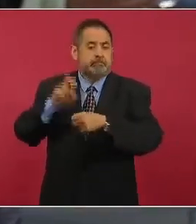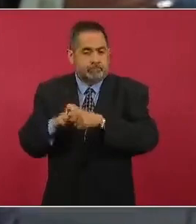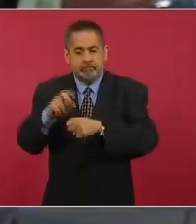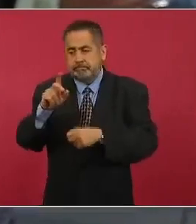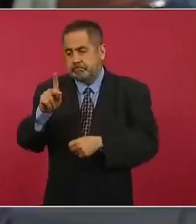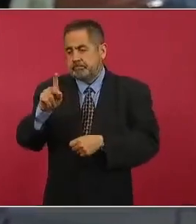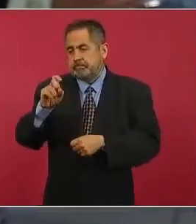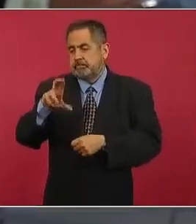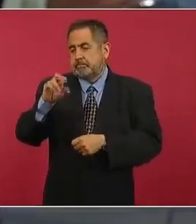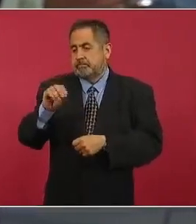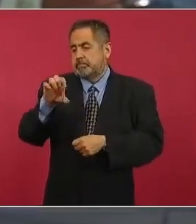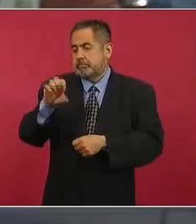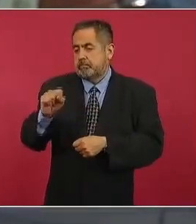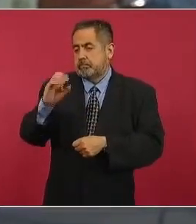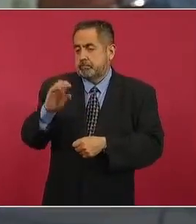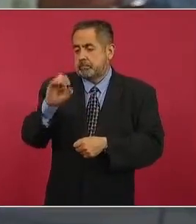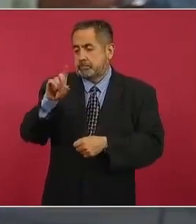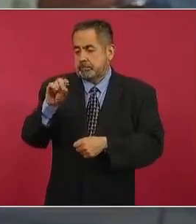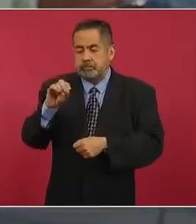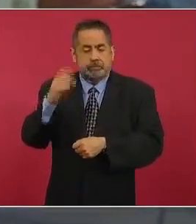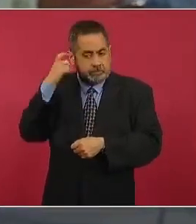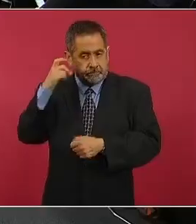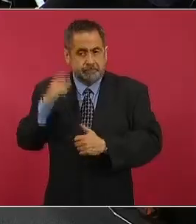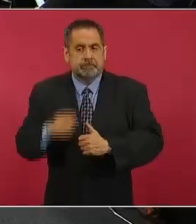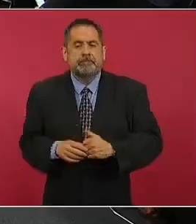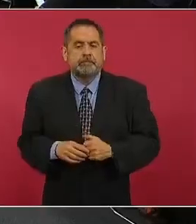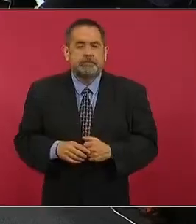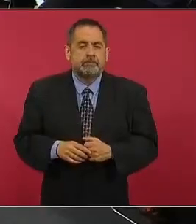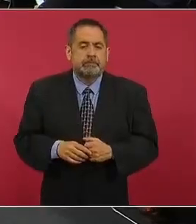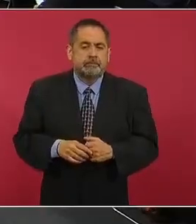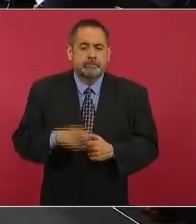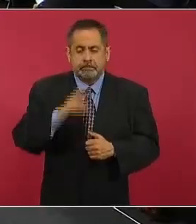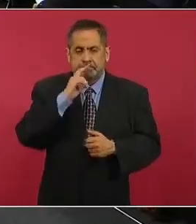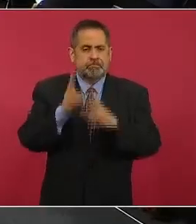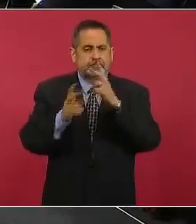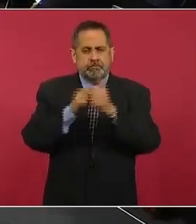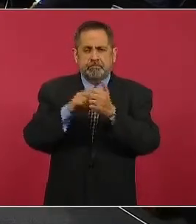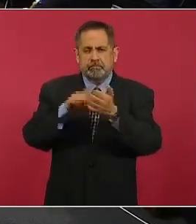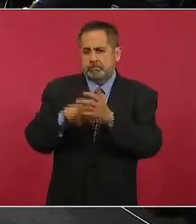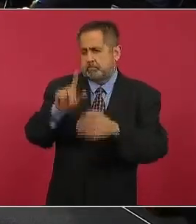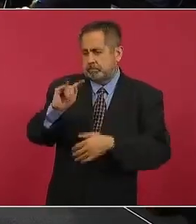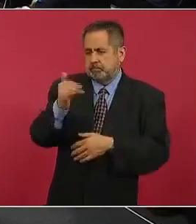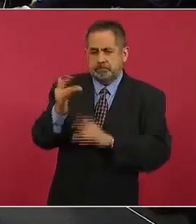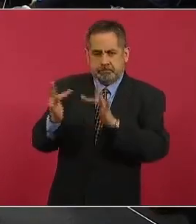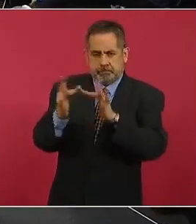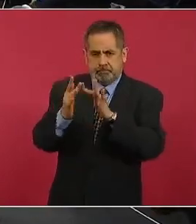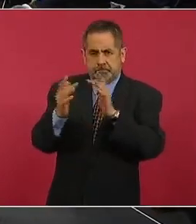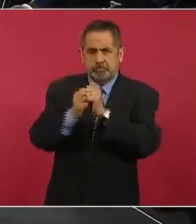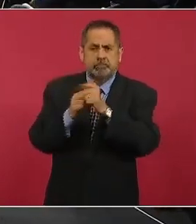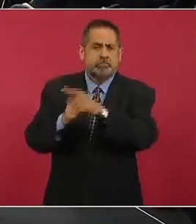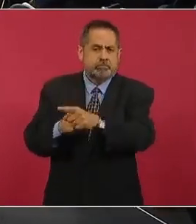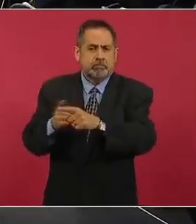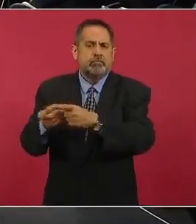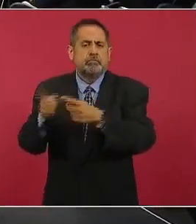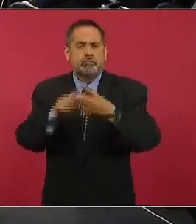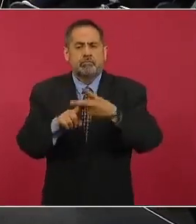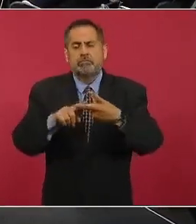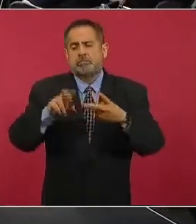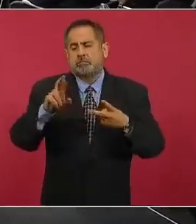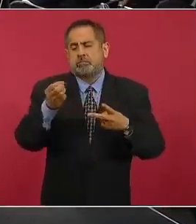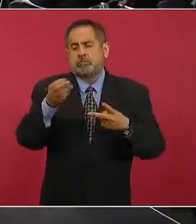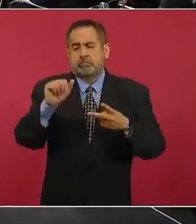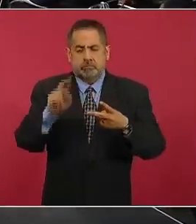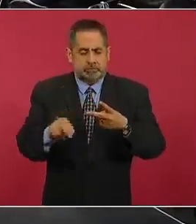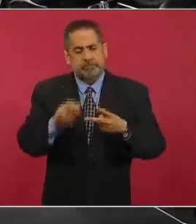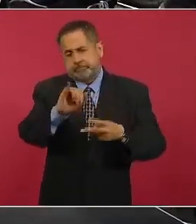se ha atrasado mucho ese tema bueno mejor con Leti y con Román Meyer muchas gracias